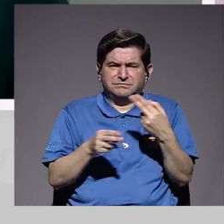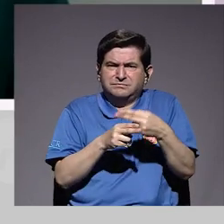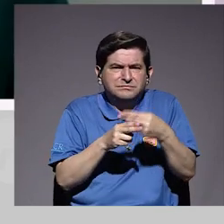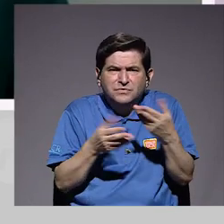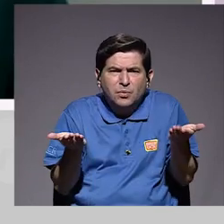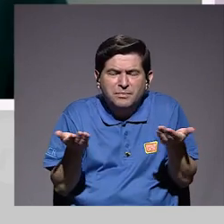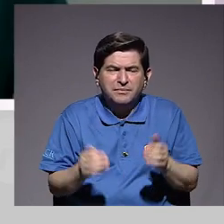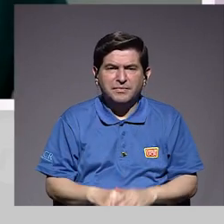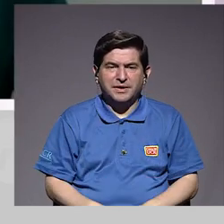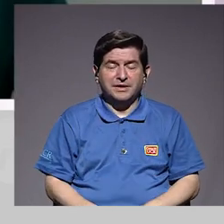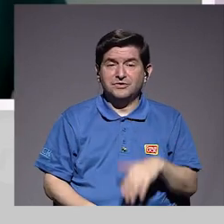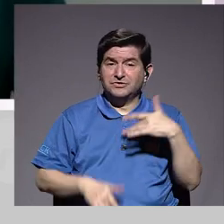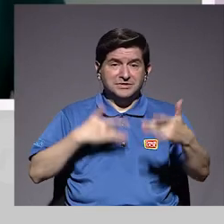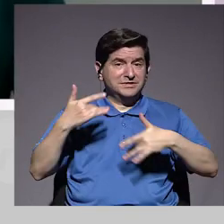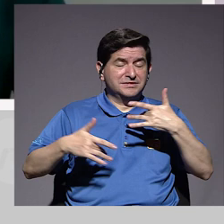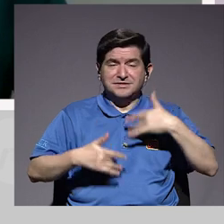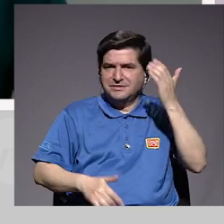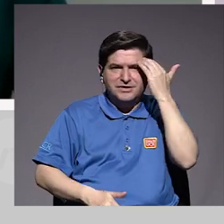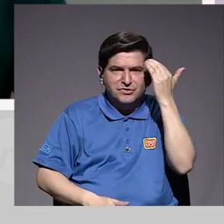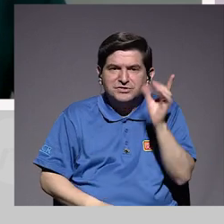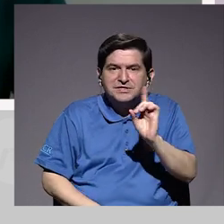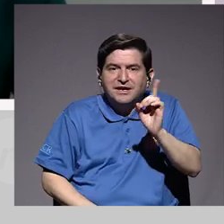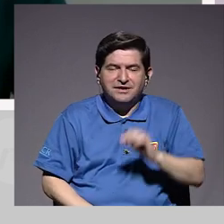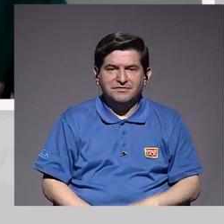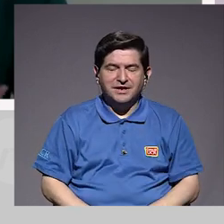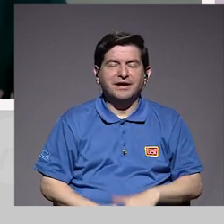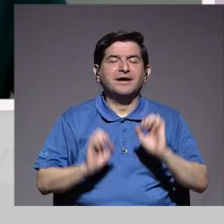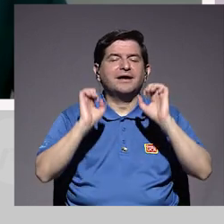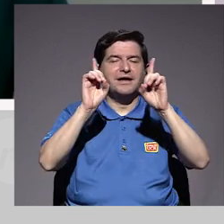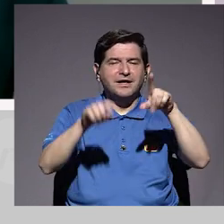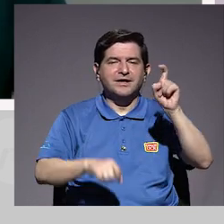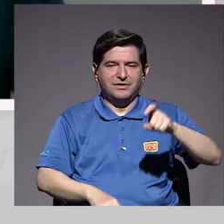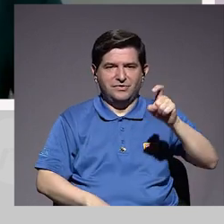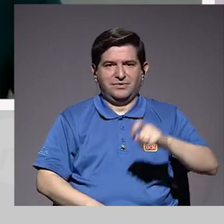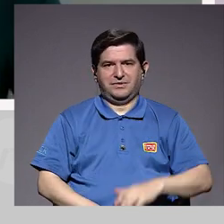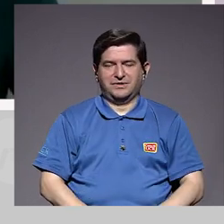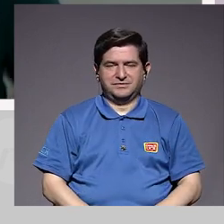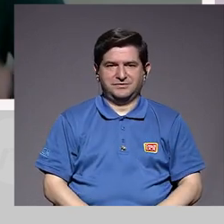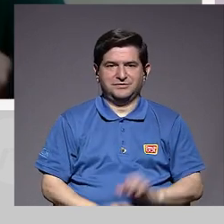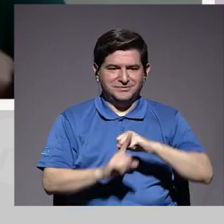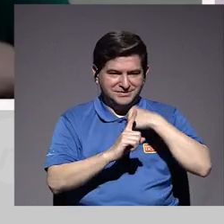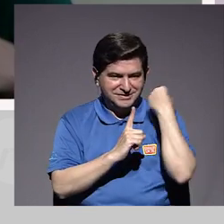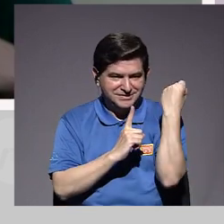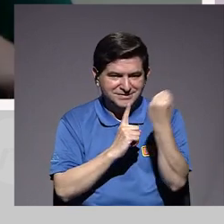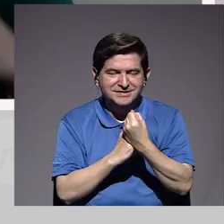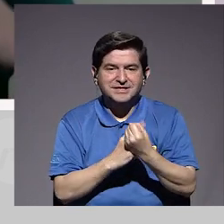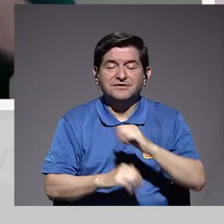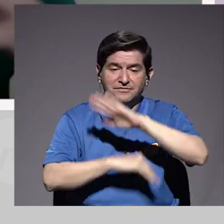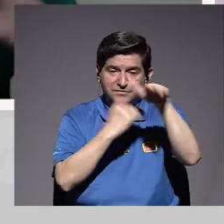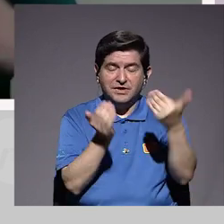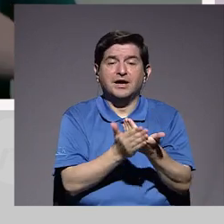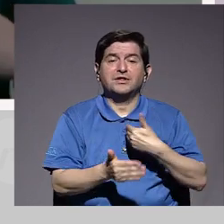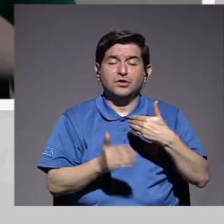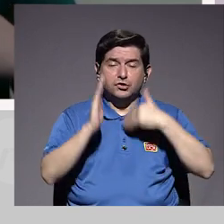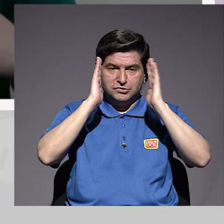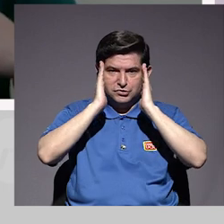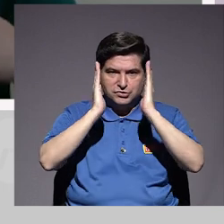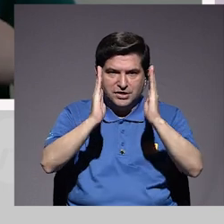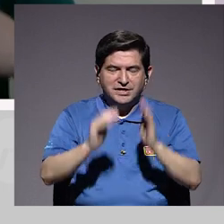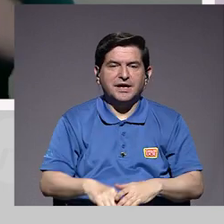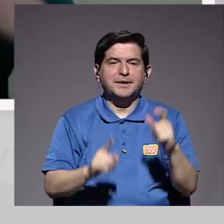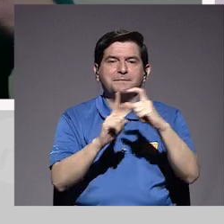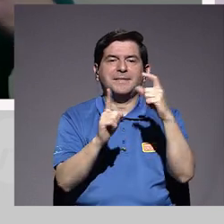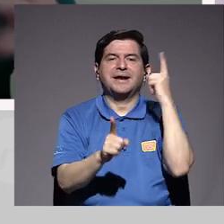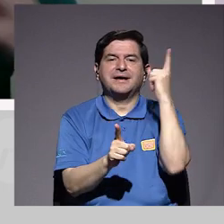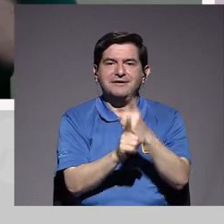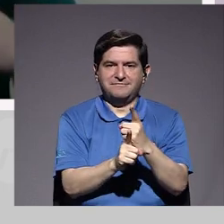saben dónde están sintiando. Y entonces, como decís, es una cuestión de educación, ¿verdad? Es una cuestión que todos tenemos que abordarlo